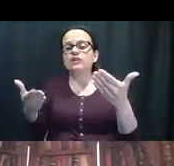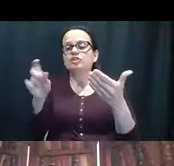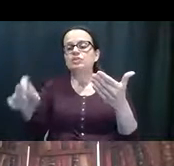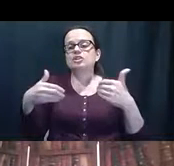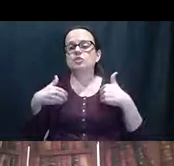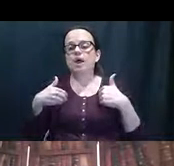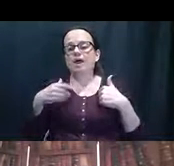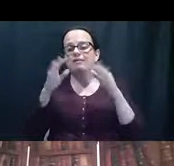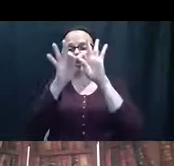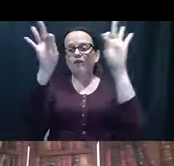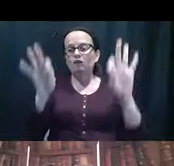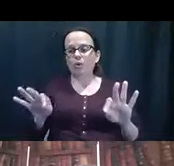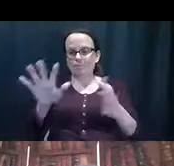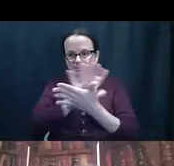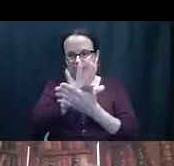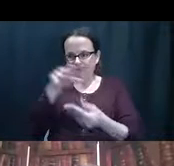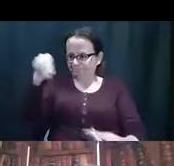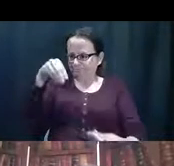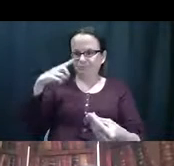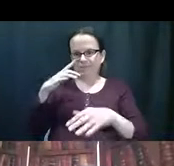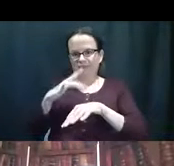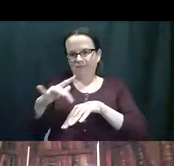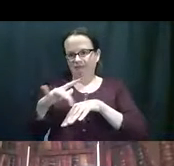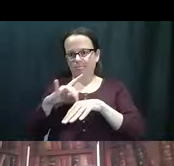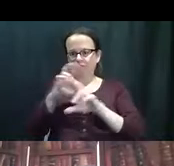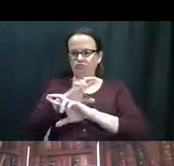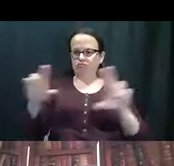apoyarles. Tener los formularios disponibles también.